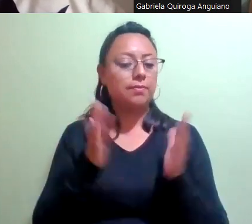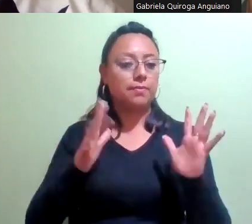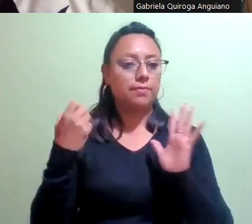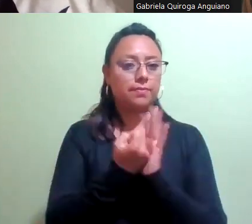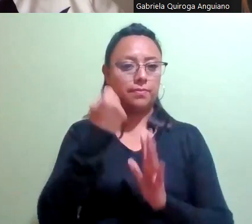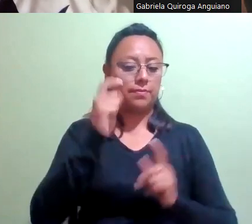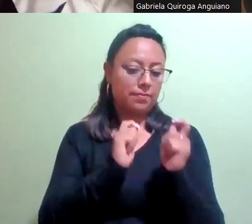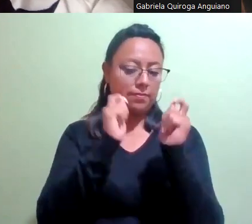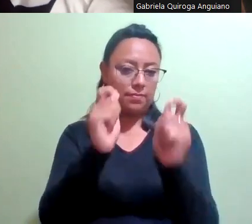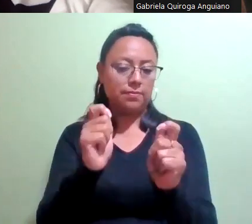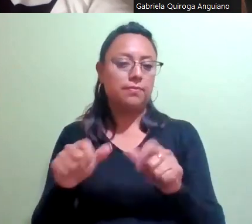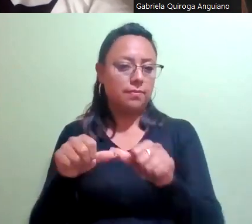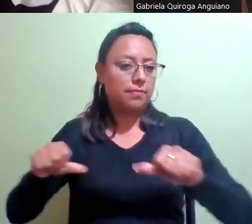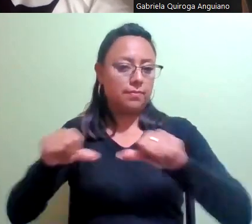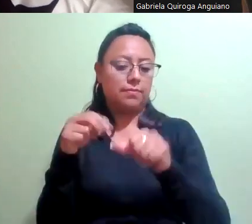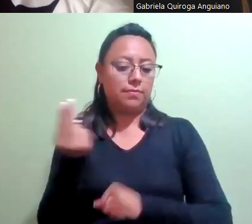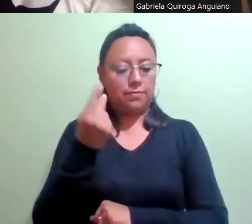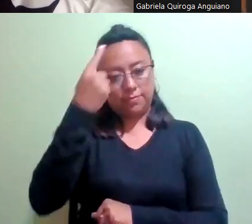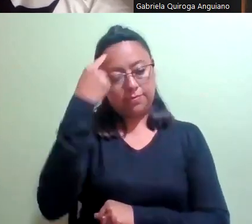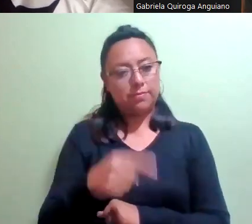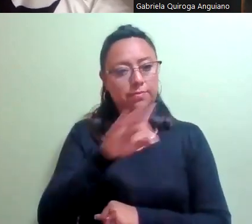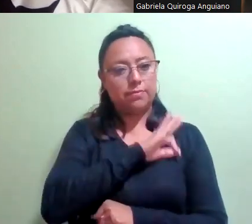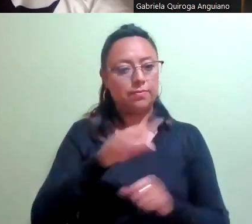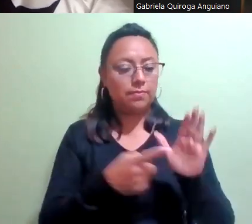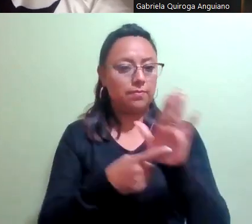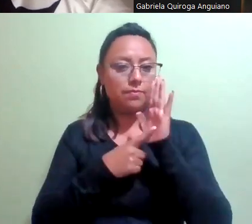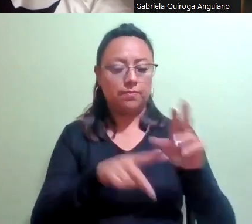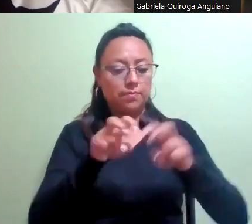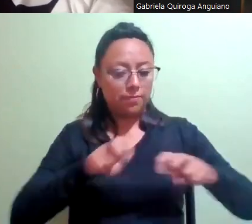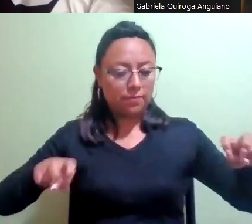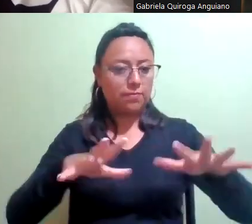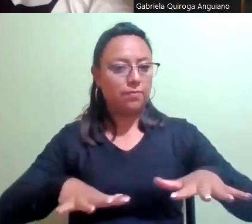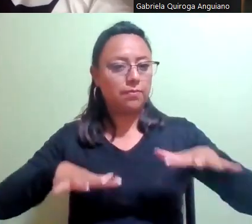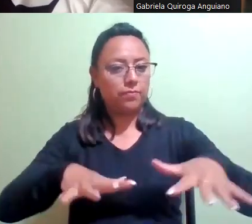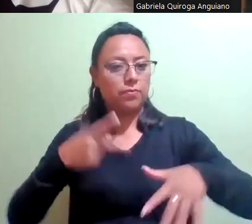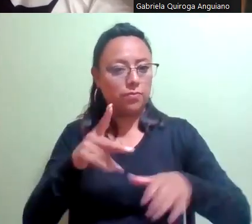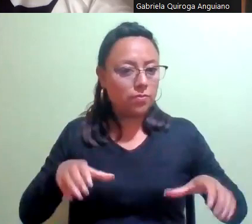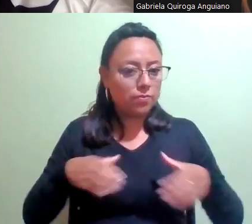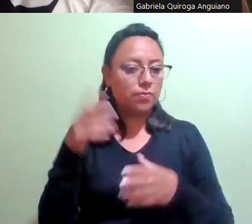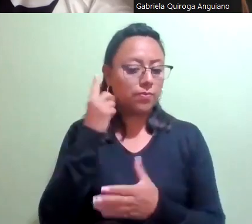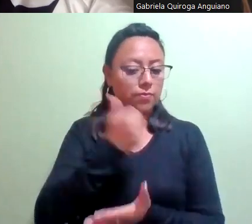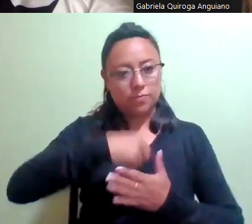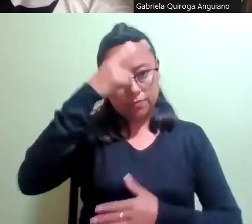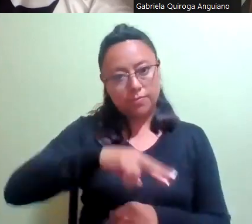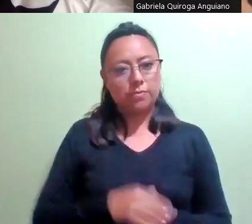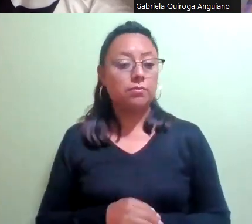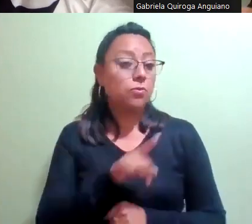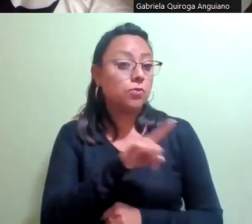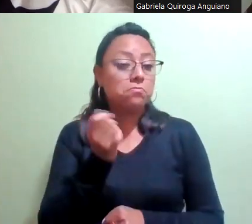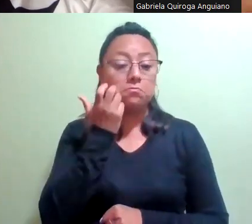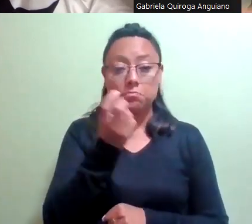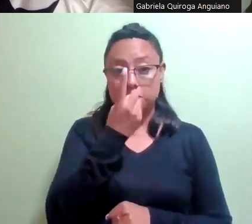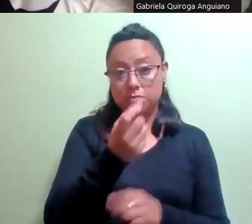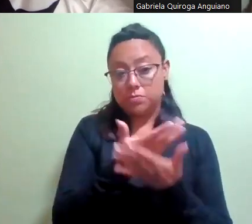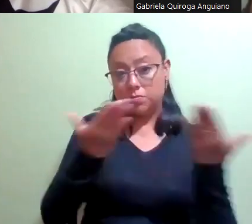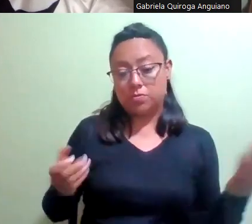remisión a las áreas correspondientes para su presentación ante el pleno del Congreso. Y pregunto a las diputadas si desean agregar algún tema en el